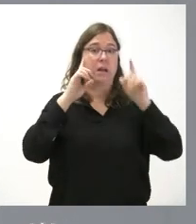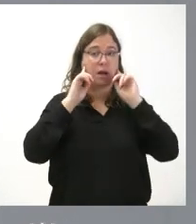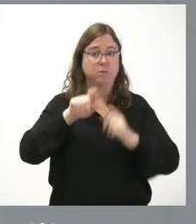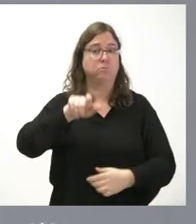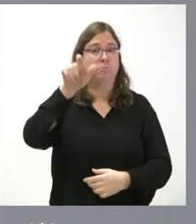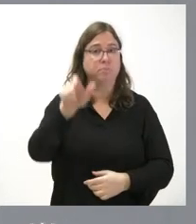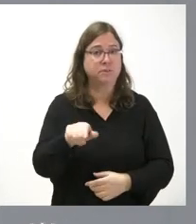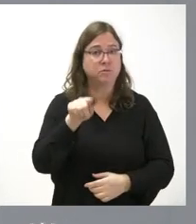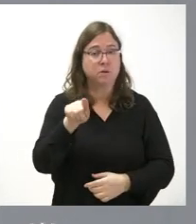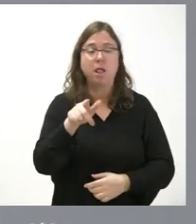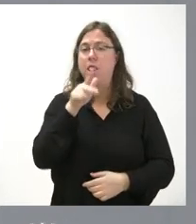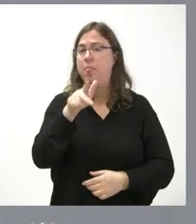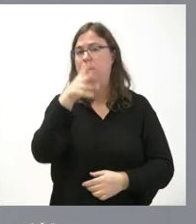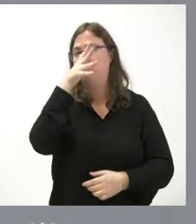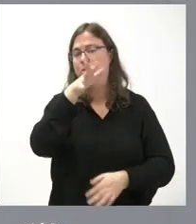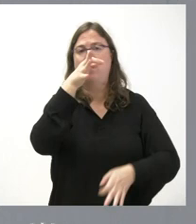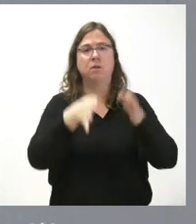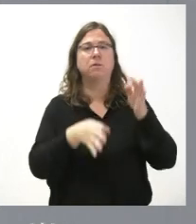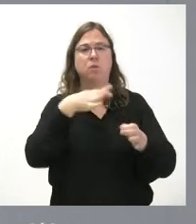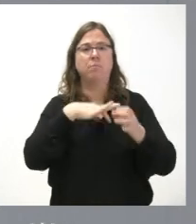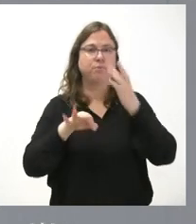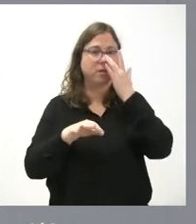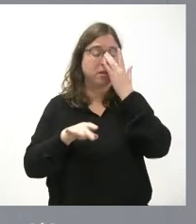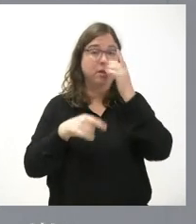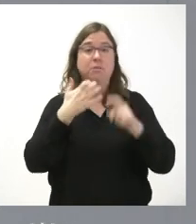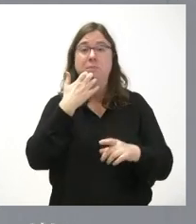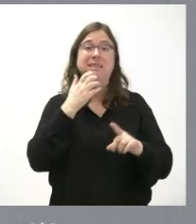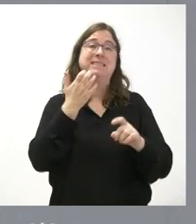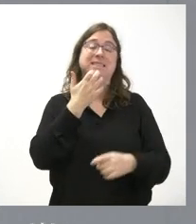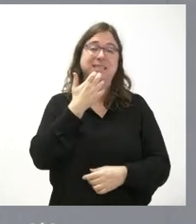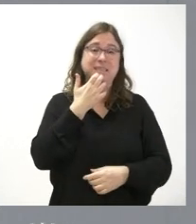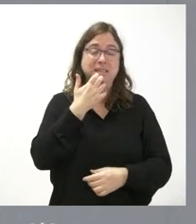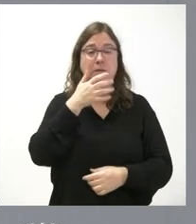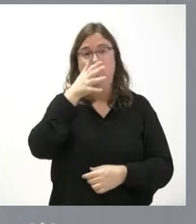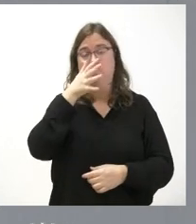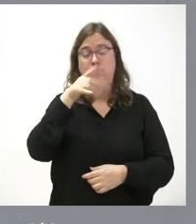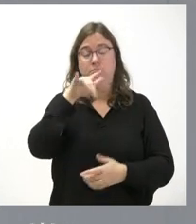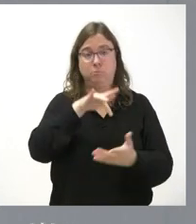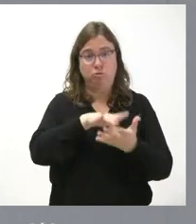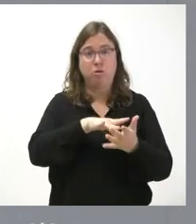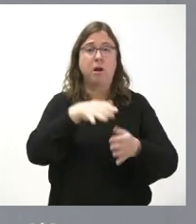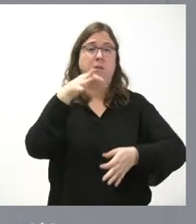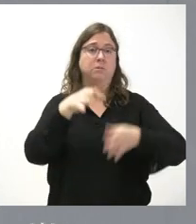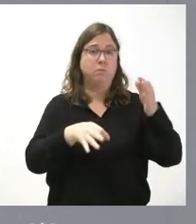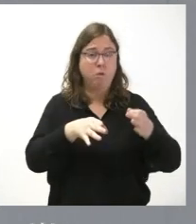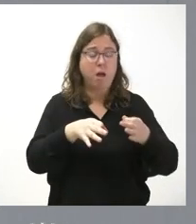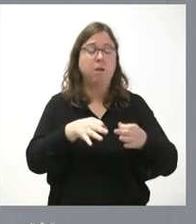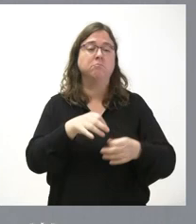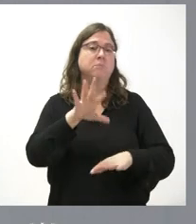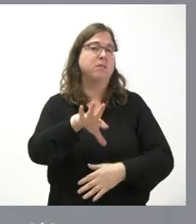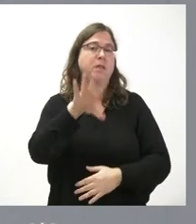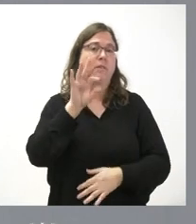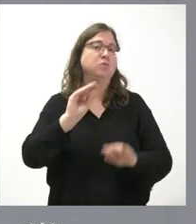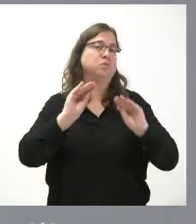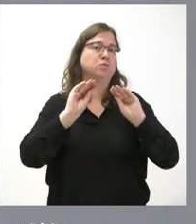derecho a ir a los tribunales de justicia y serán los tribunales de justicia los que deciden y los que tomen las decisiones